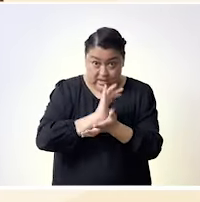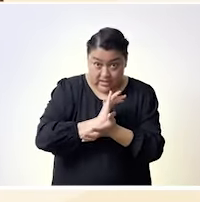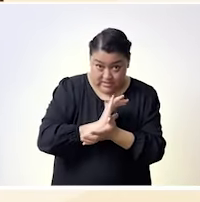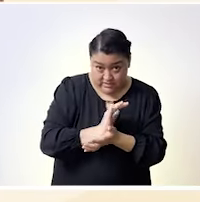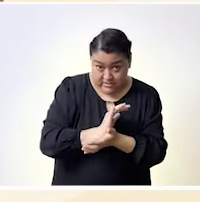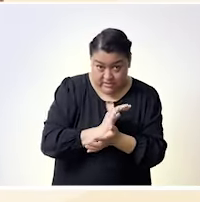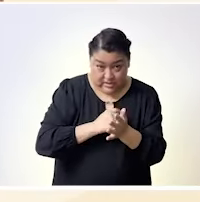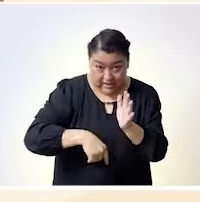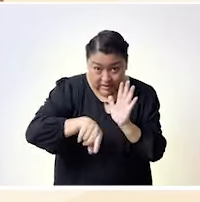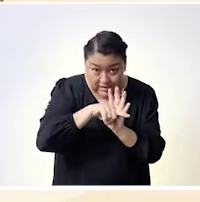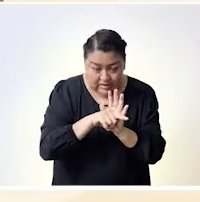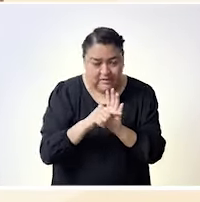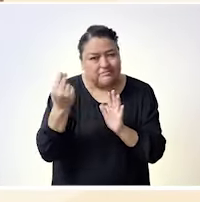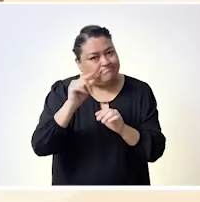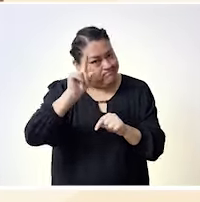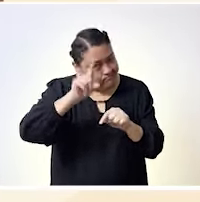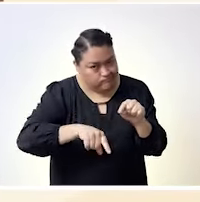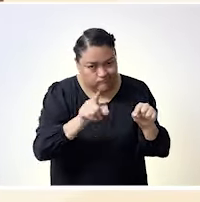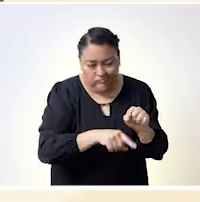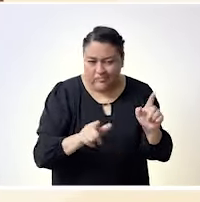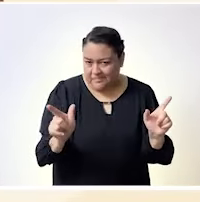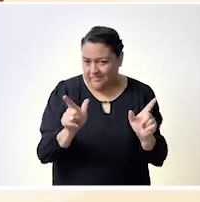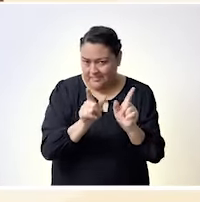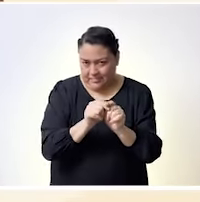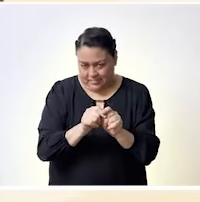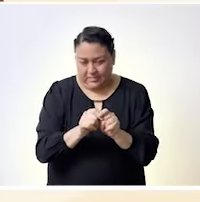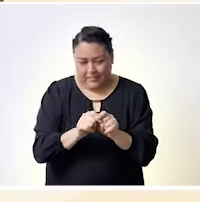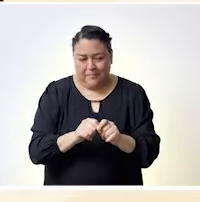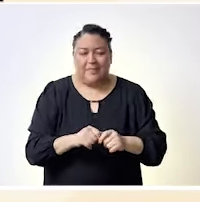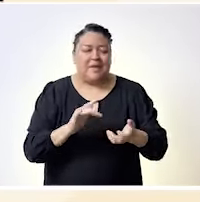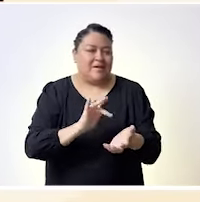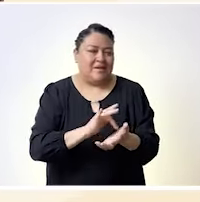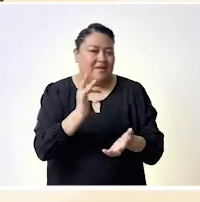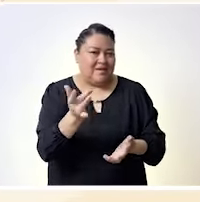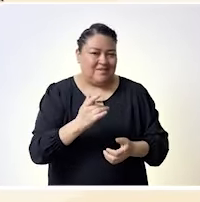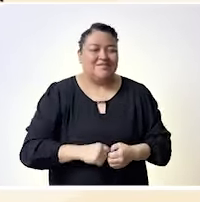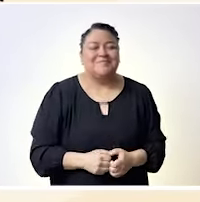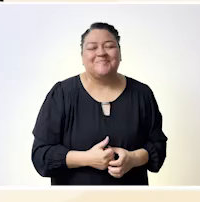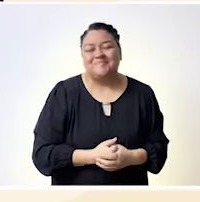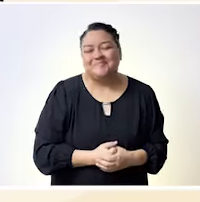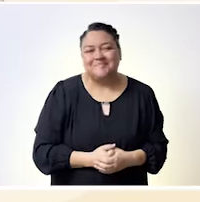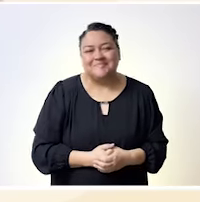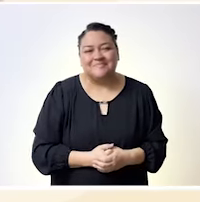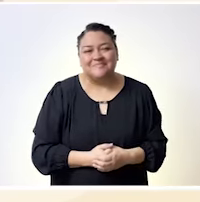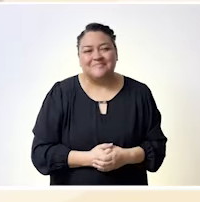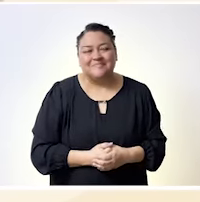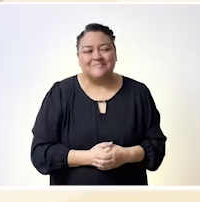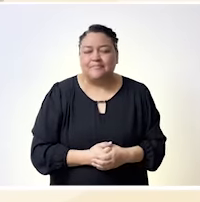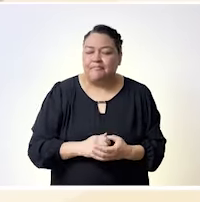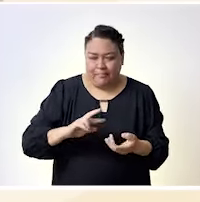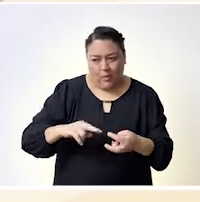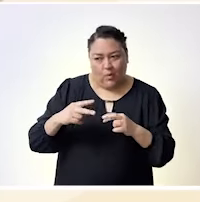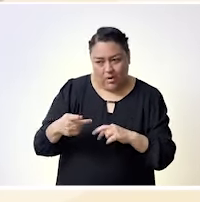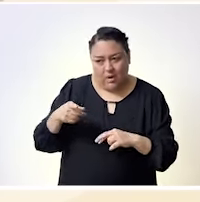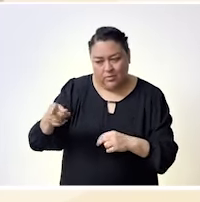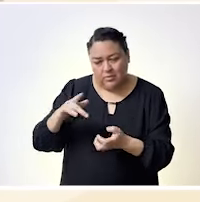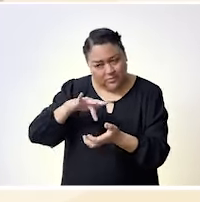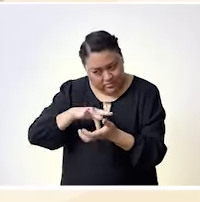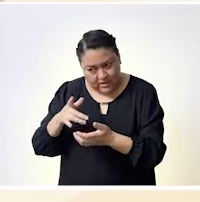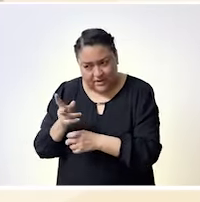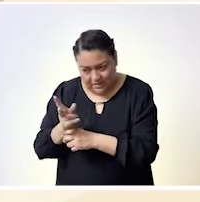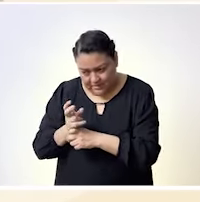pregunta. ¿Cuáles son las barreras con las que te has enfrentado para el logro de tus metas profesionales? Hola.